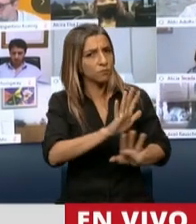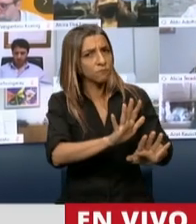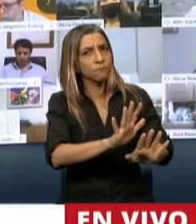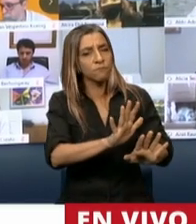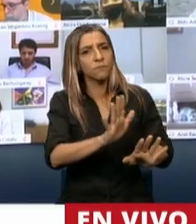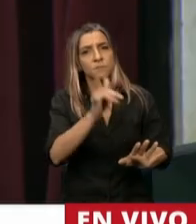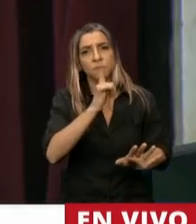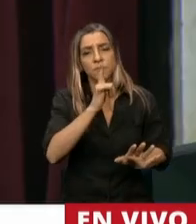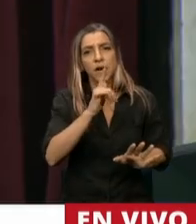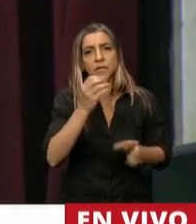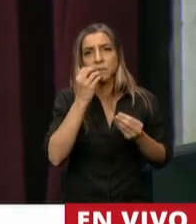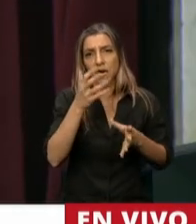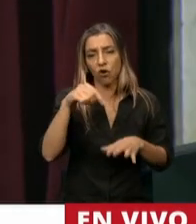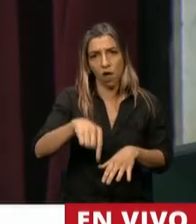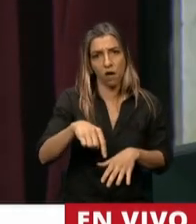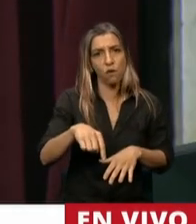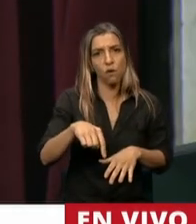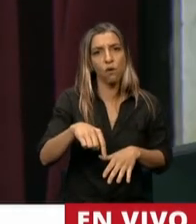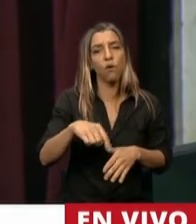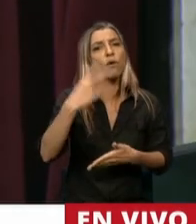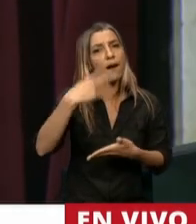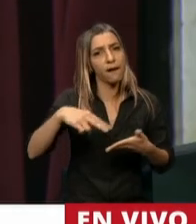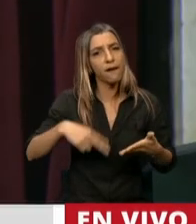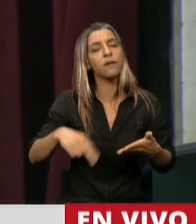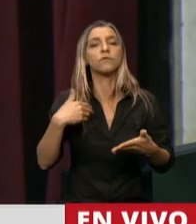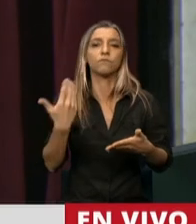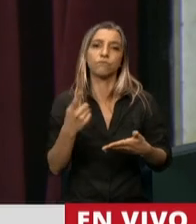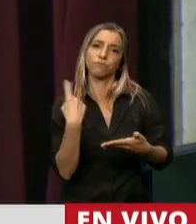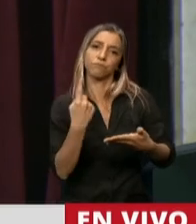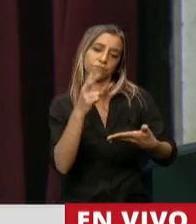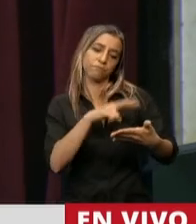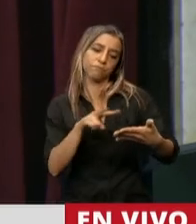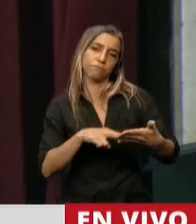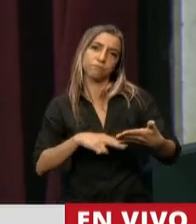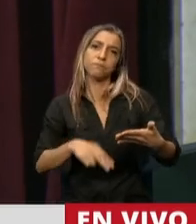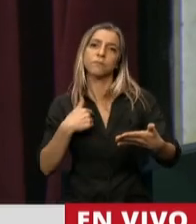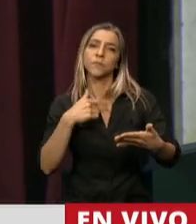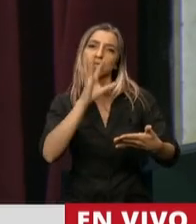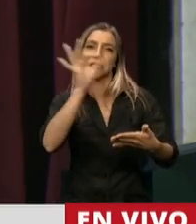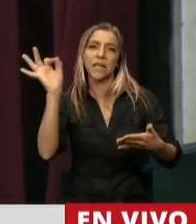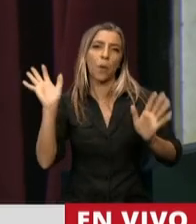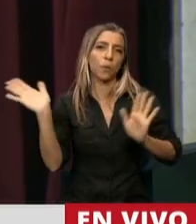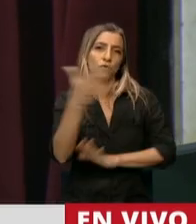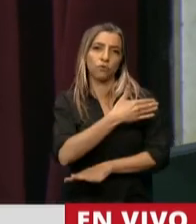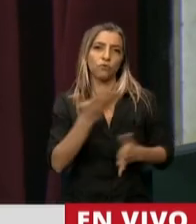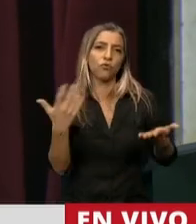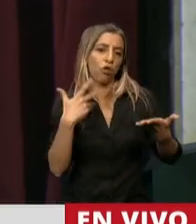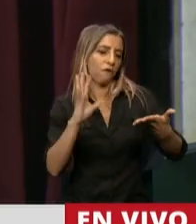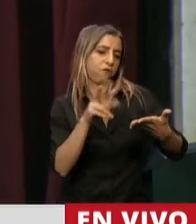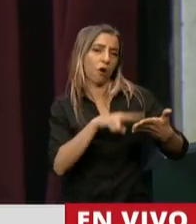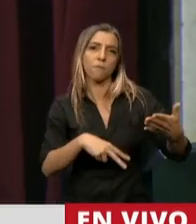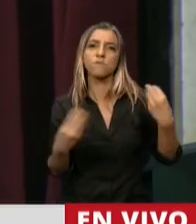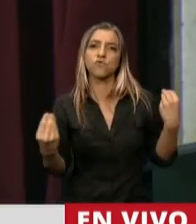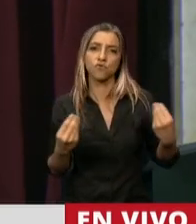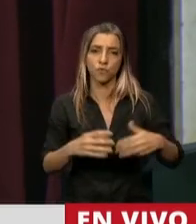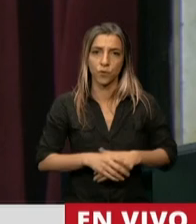sobre la apertura de la ley así vamos mirando tramo por tramo y todo el mundo puede sacar las dudas